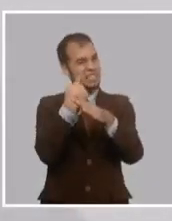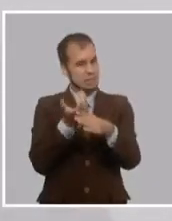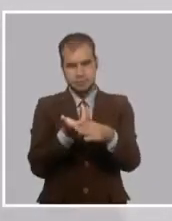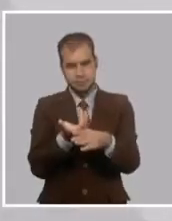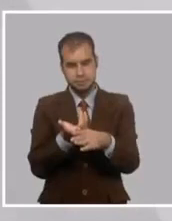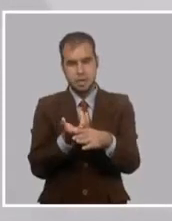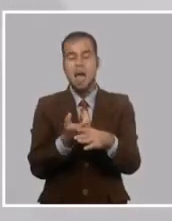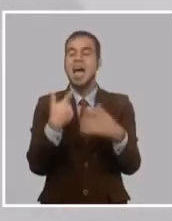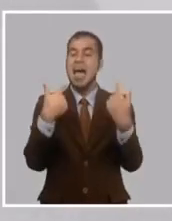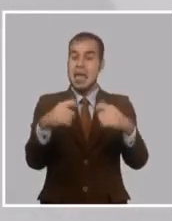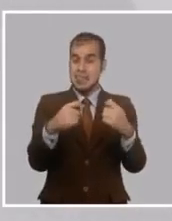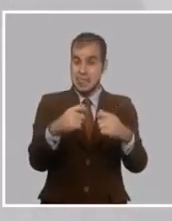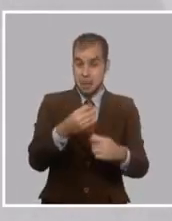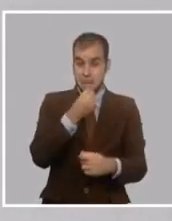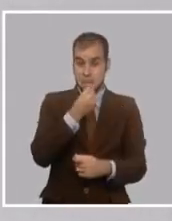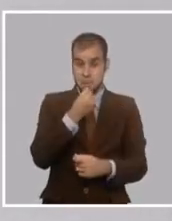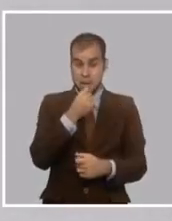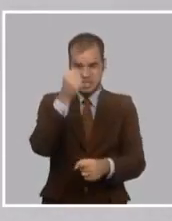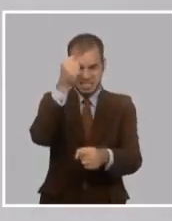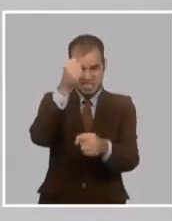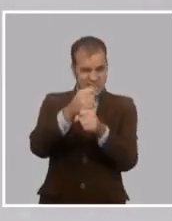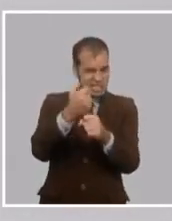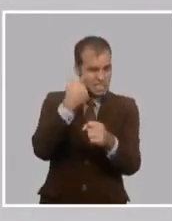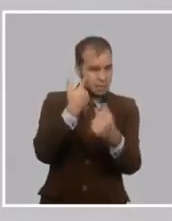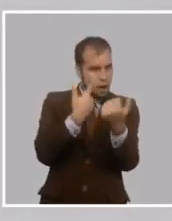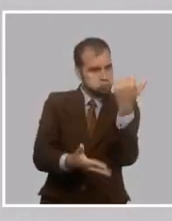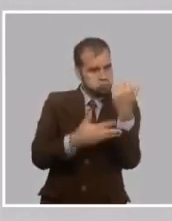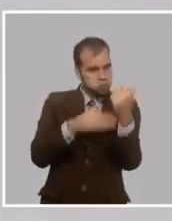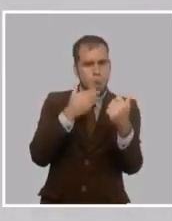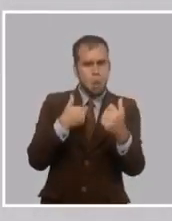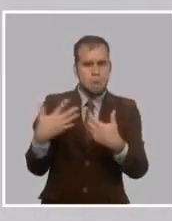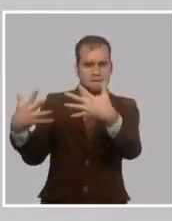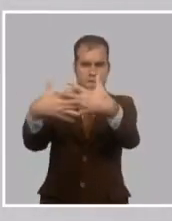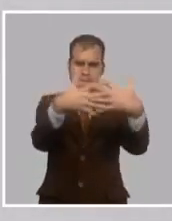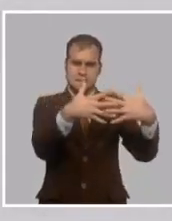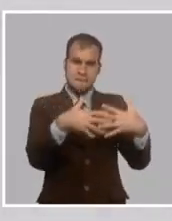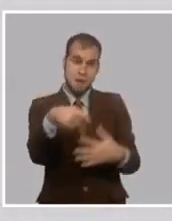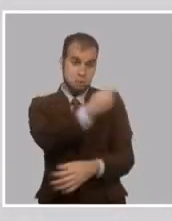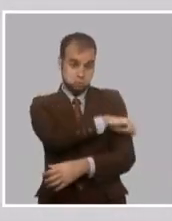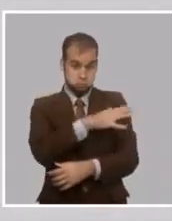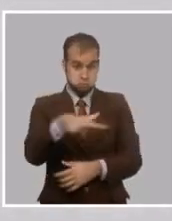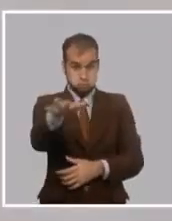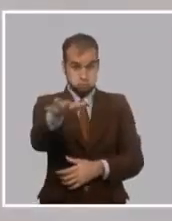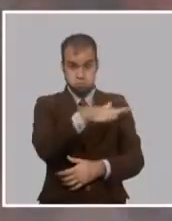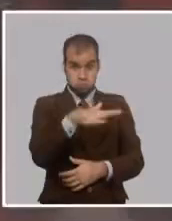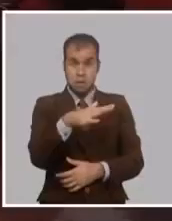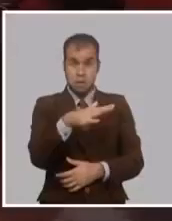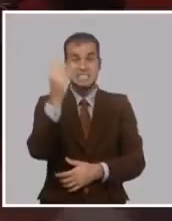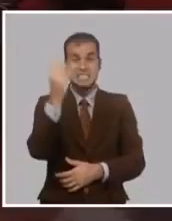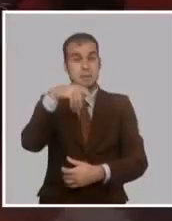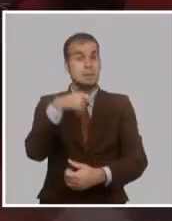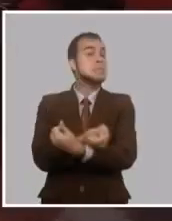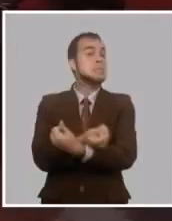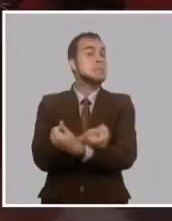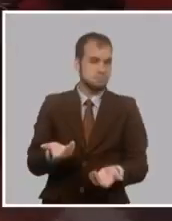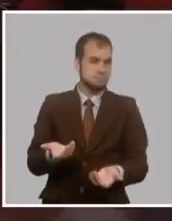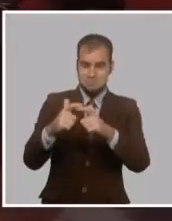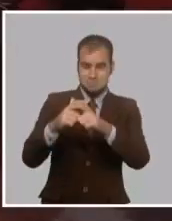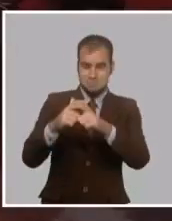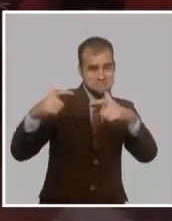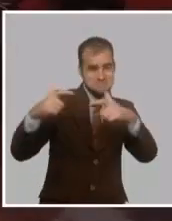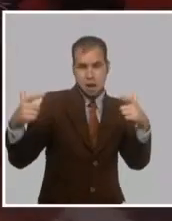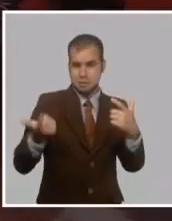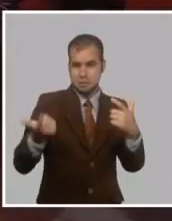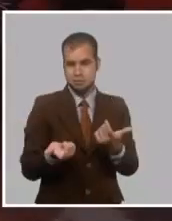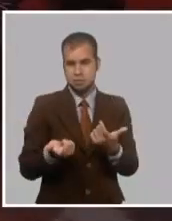vencer, por el orden del trabajo real y el equilibrio de las fuerzas sociales, los peligros de la libertad repentina en una sociedad compuesta para la esclavitud.